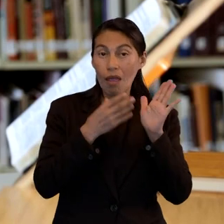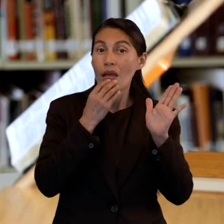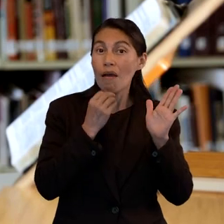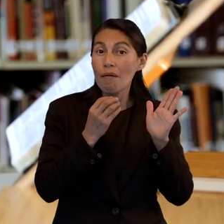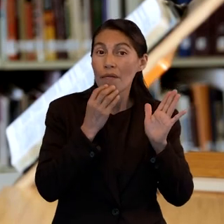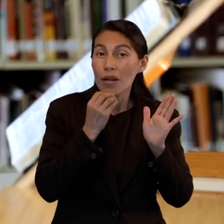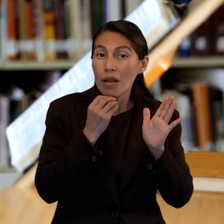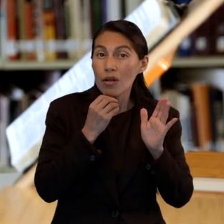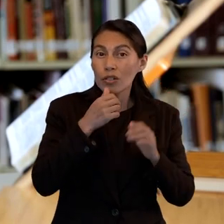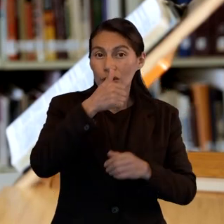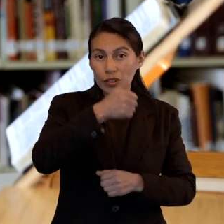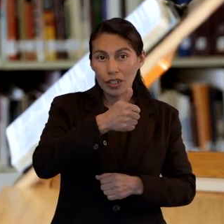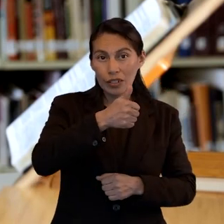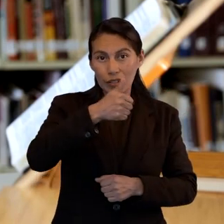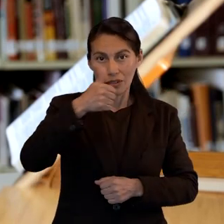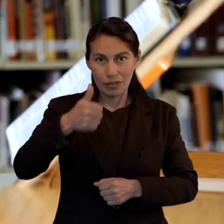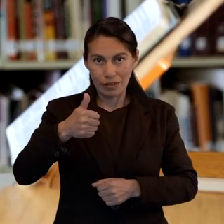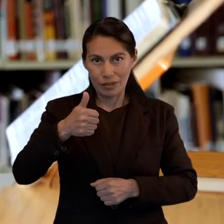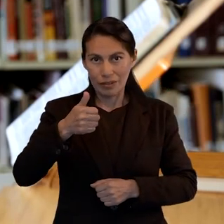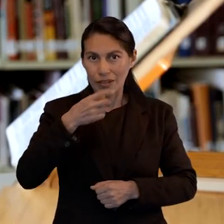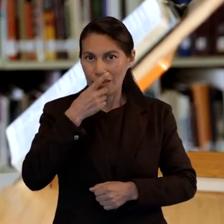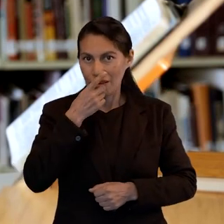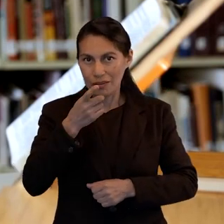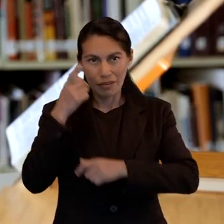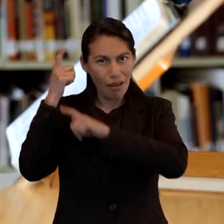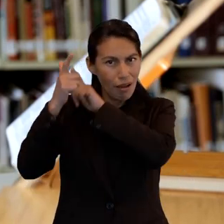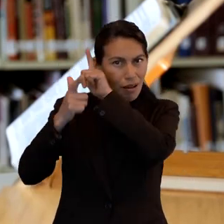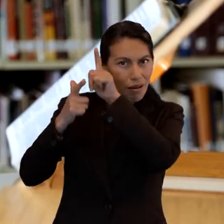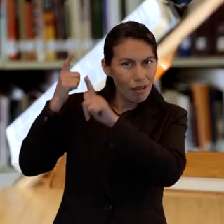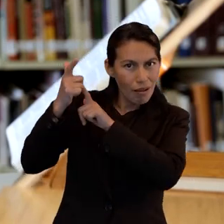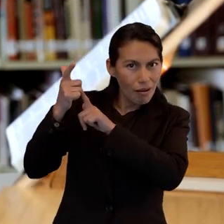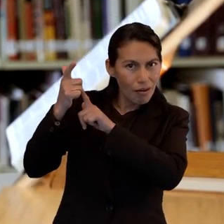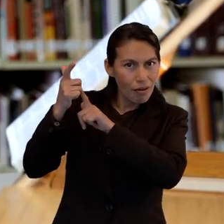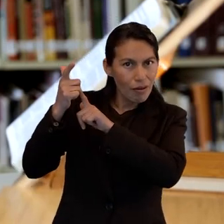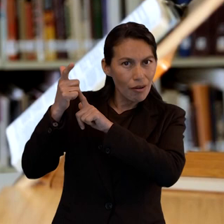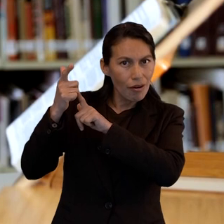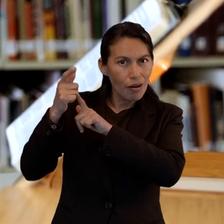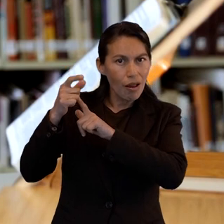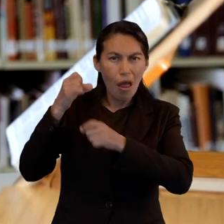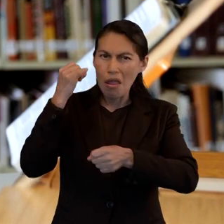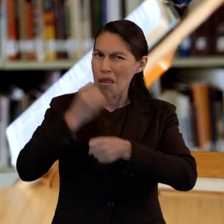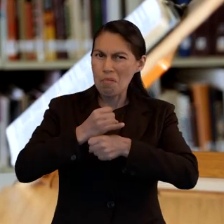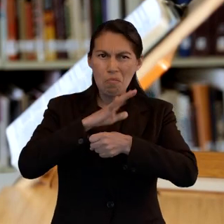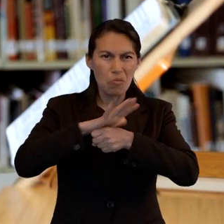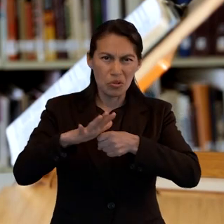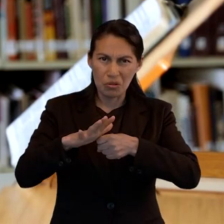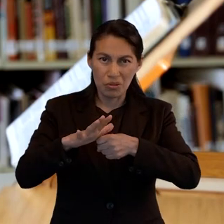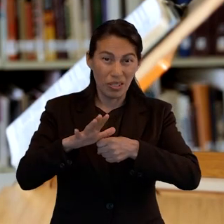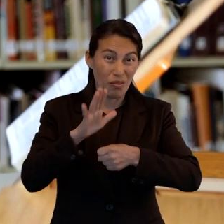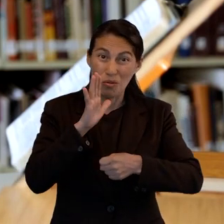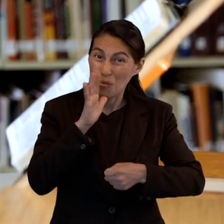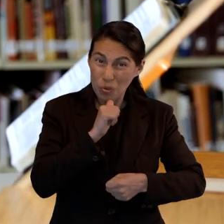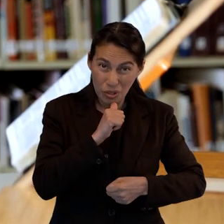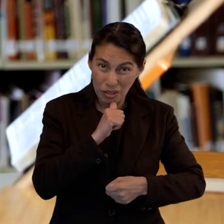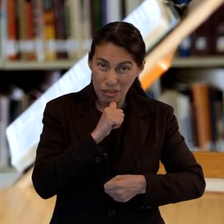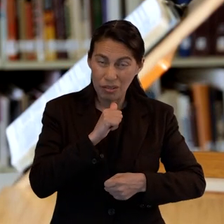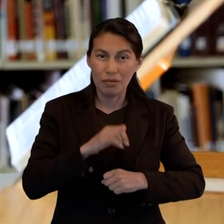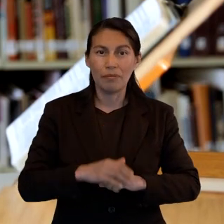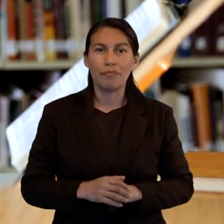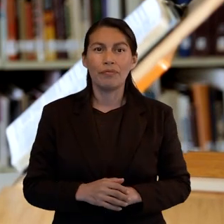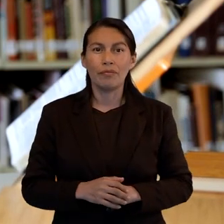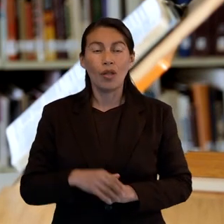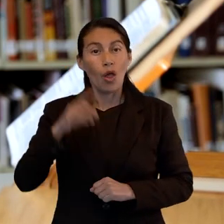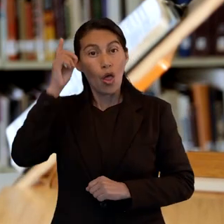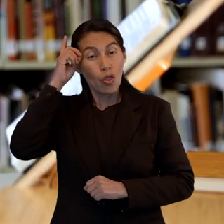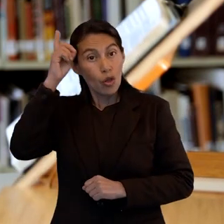6.6, en griego, enfatiza la palabra imposible. ¿Es imposible